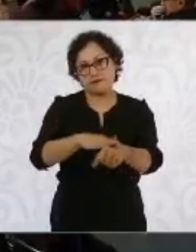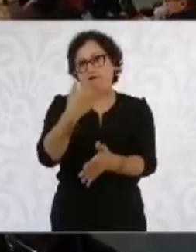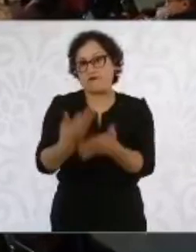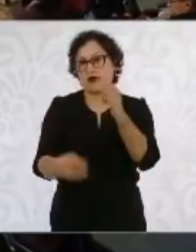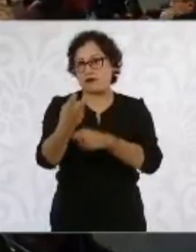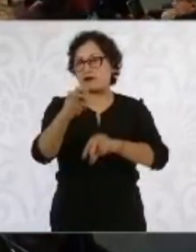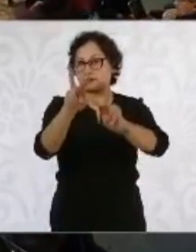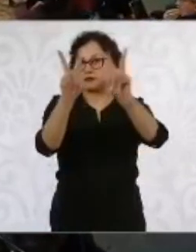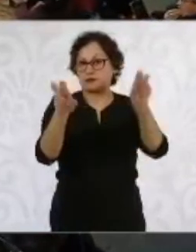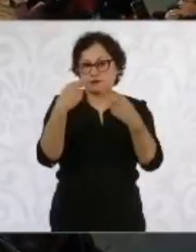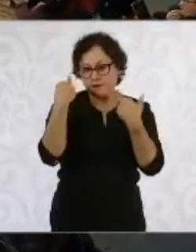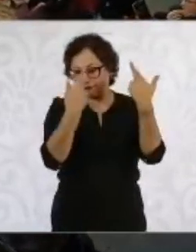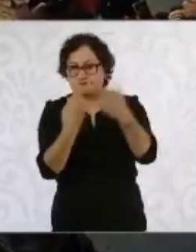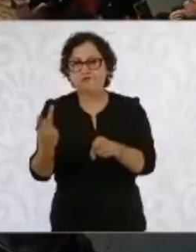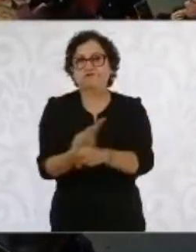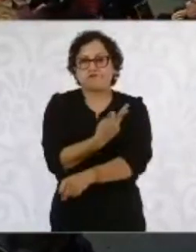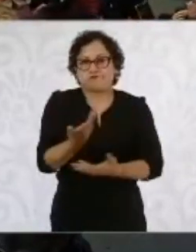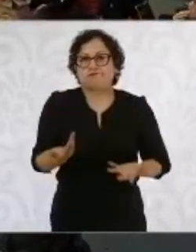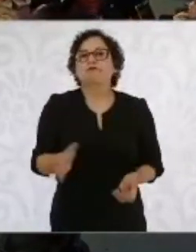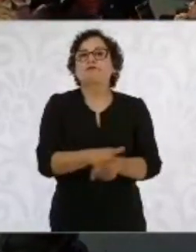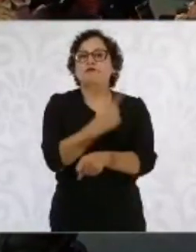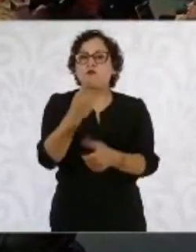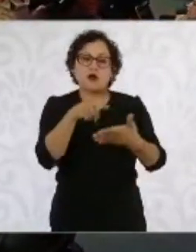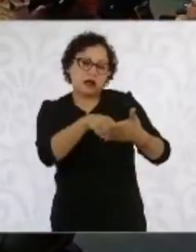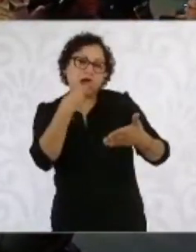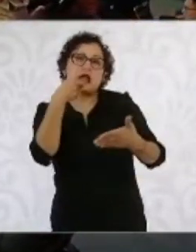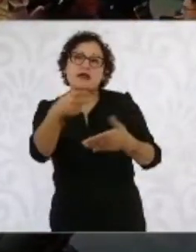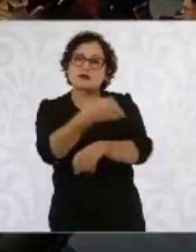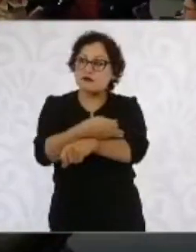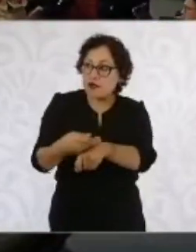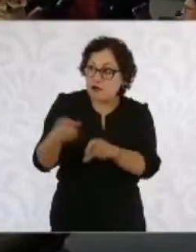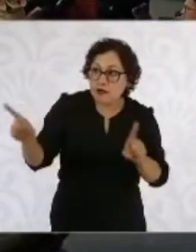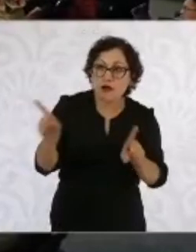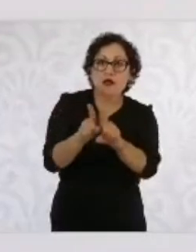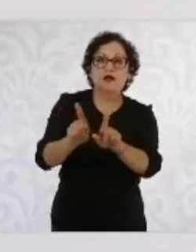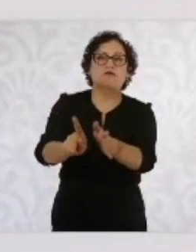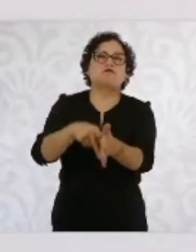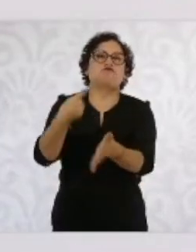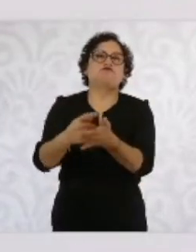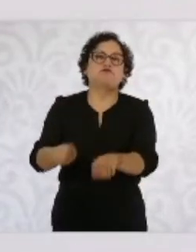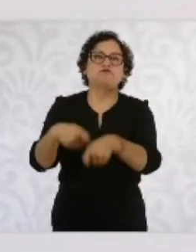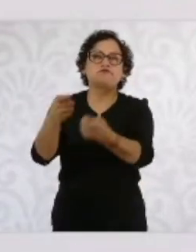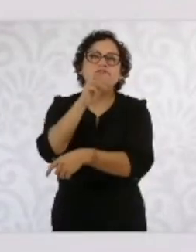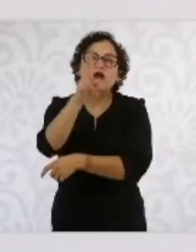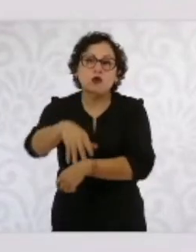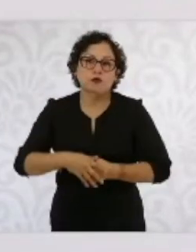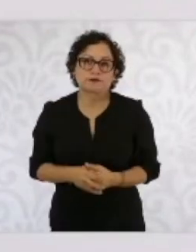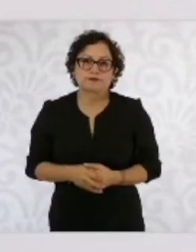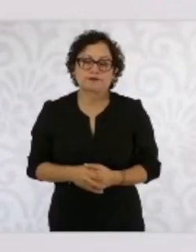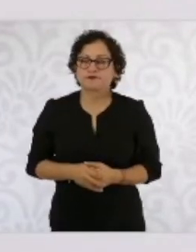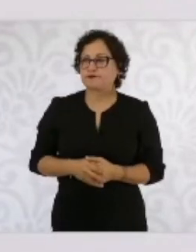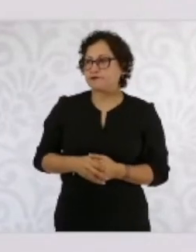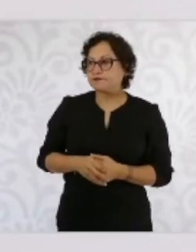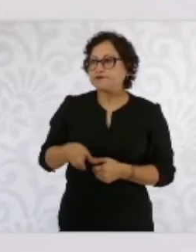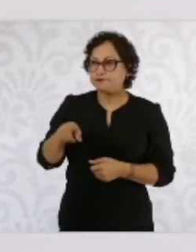los familiares, de que automáticamente tienen un puntaje mayor por ser familiar. Está haciendo muy buen trabajo Martí,